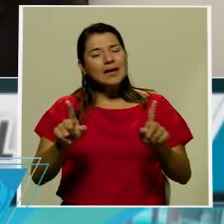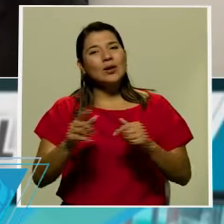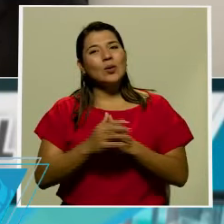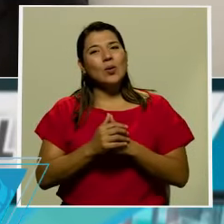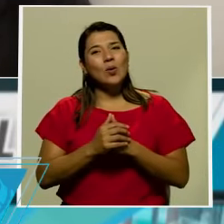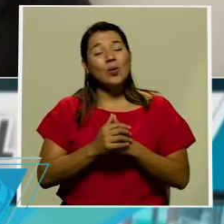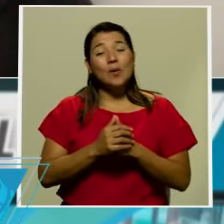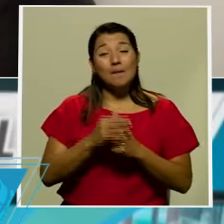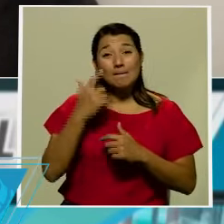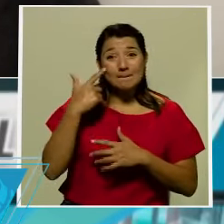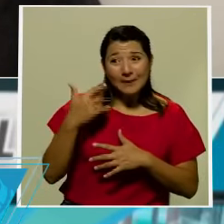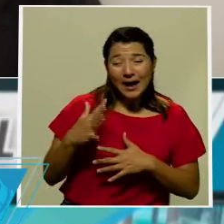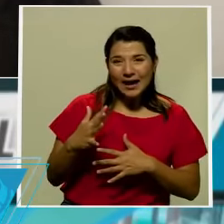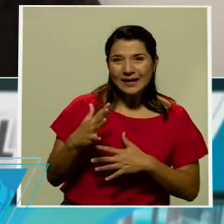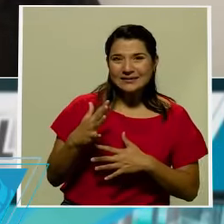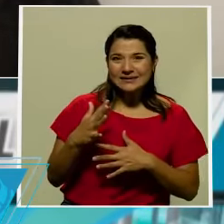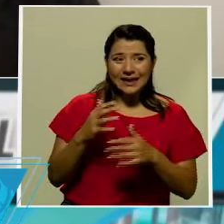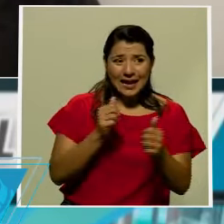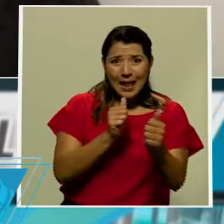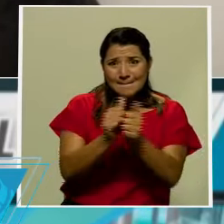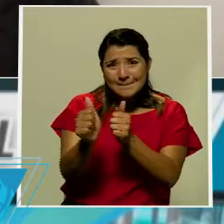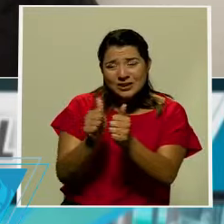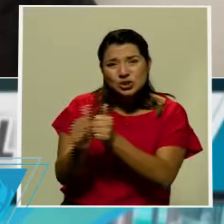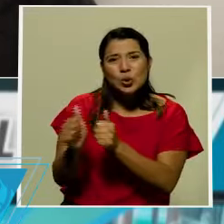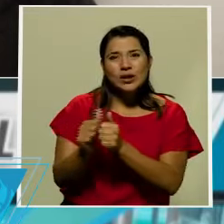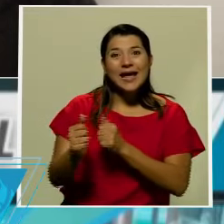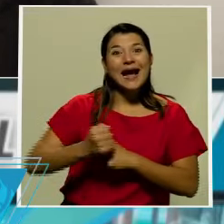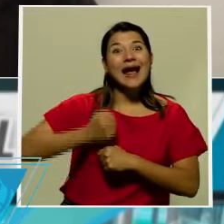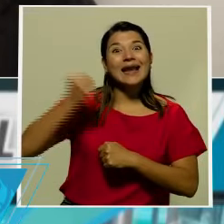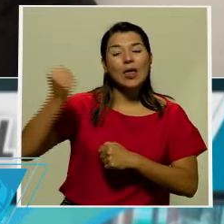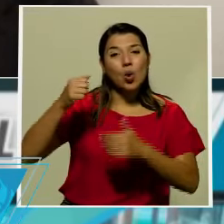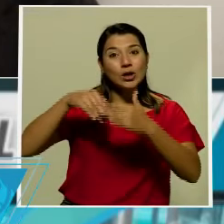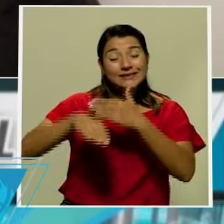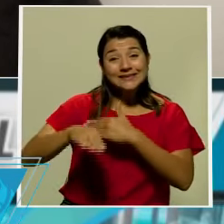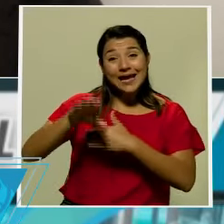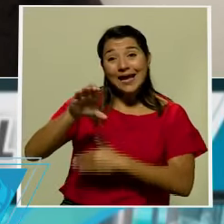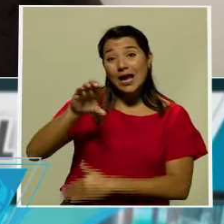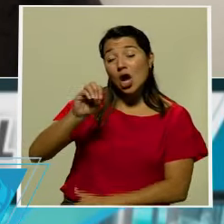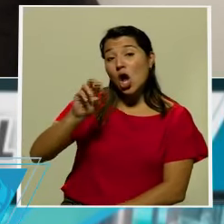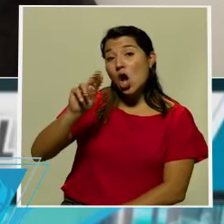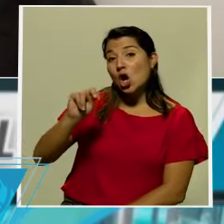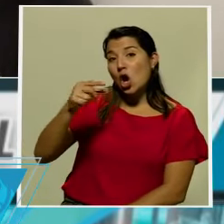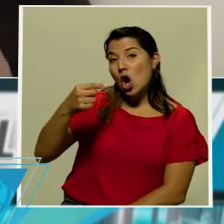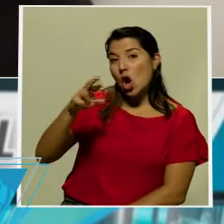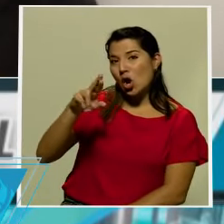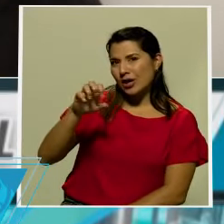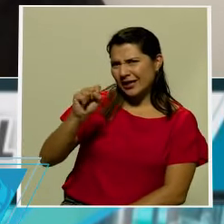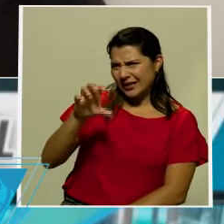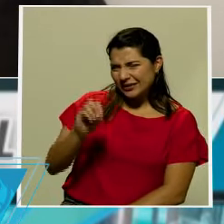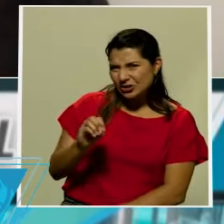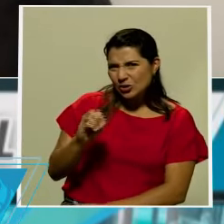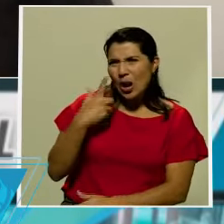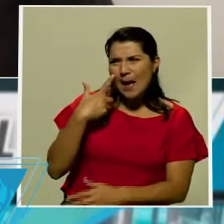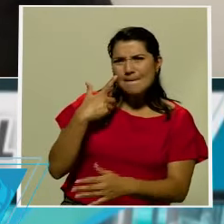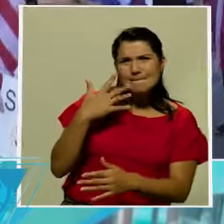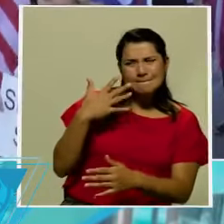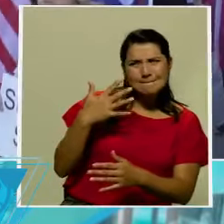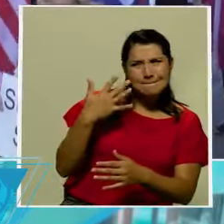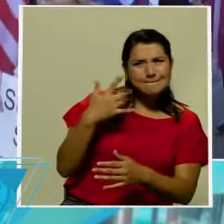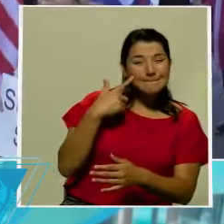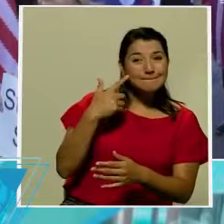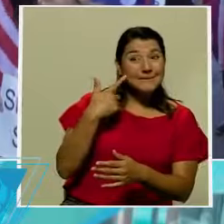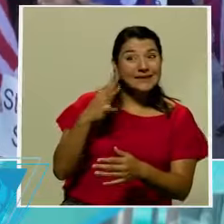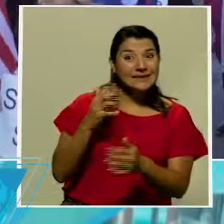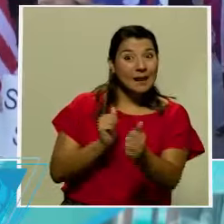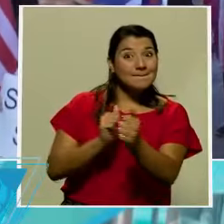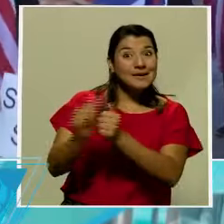manera controlarían ambas cámaras. Sí, tras la elección de ayer en Georgia, que ya se ratificó la victoria de John Ossoff y